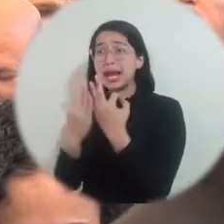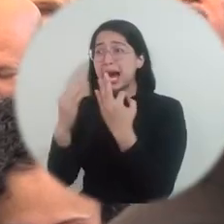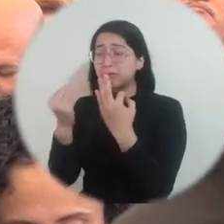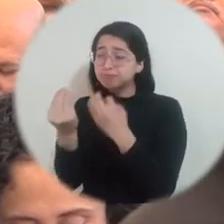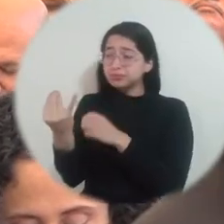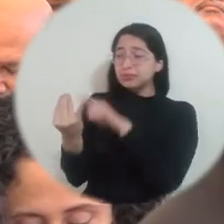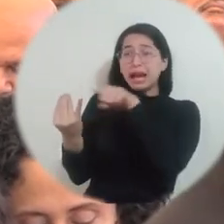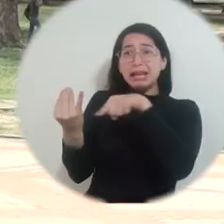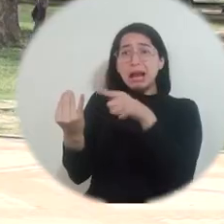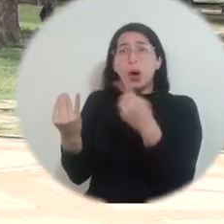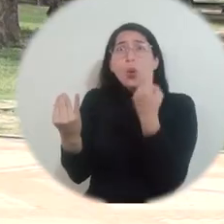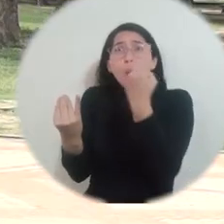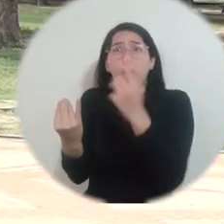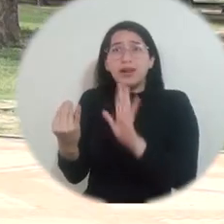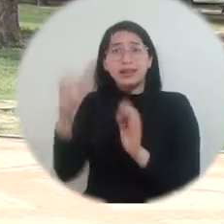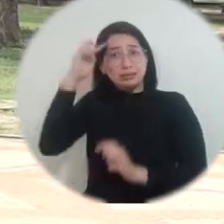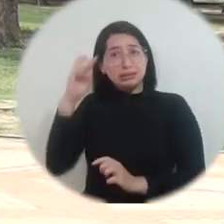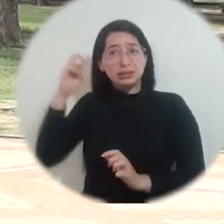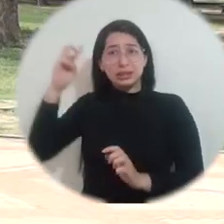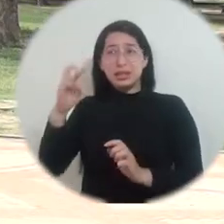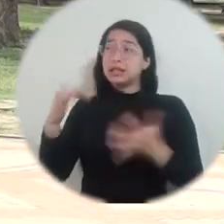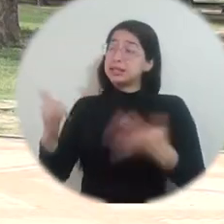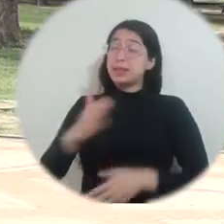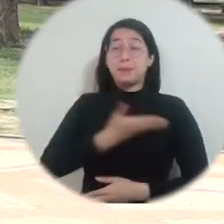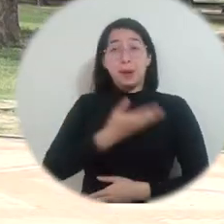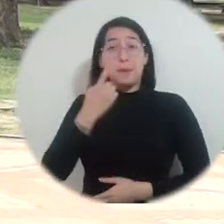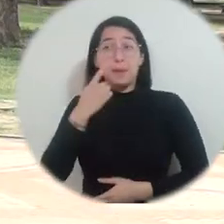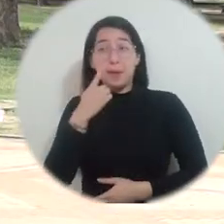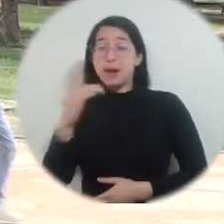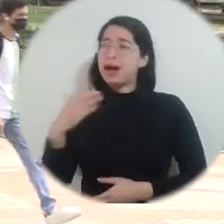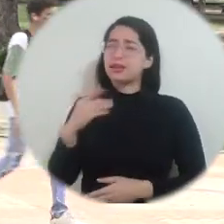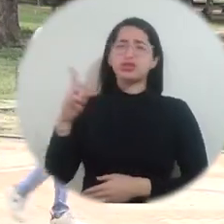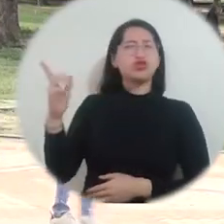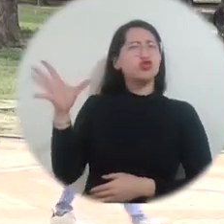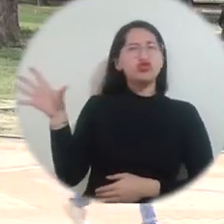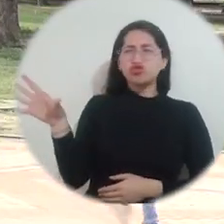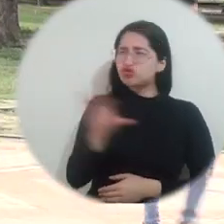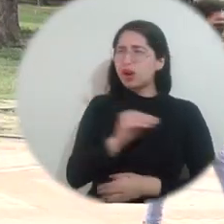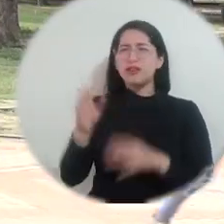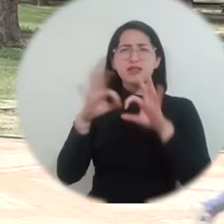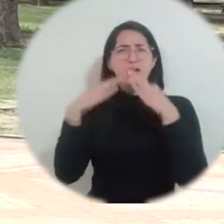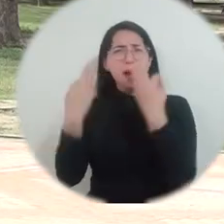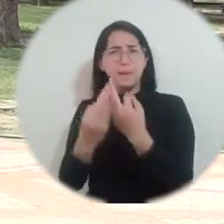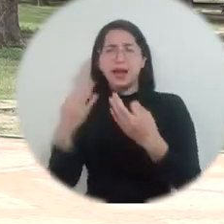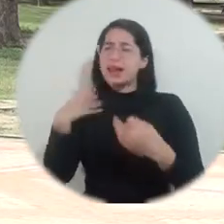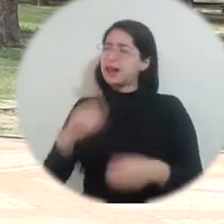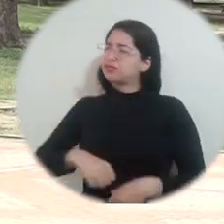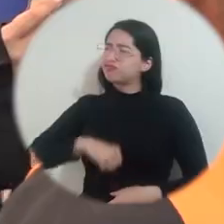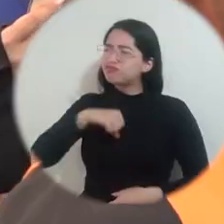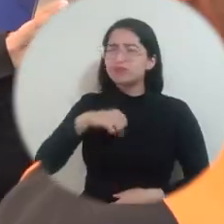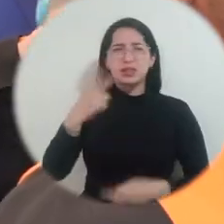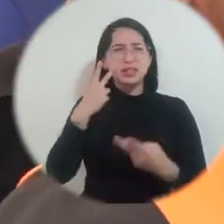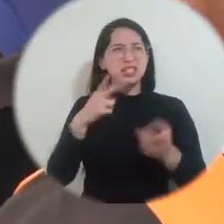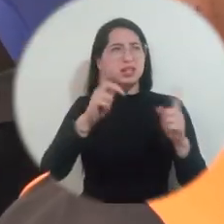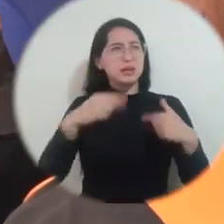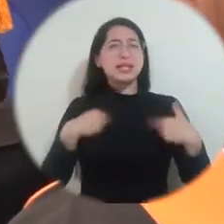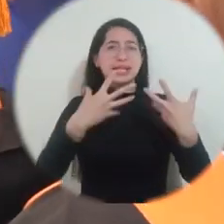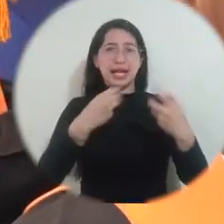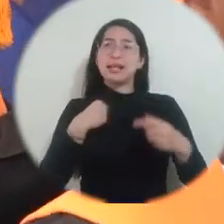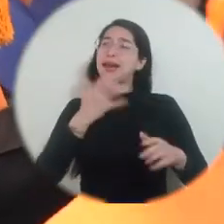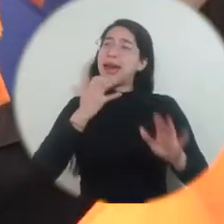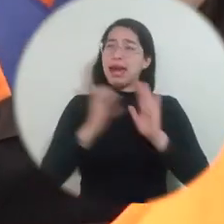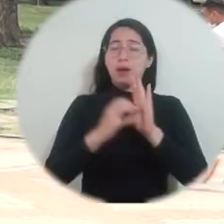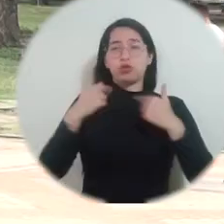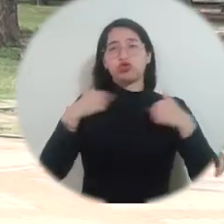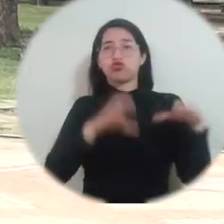de toda su familia. Bueno, mis papás están completamente orgullosos de mi graduación en mi familia a nivel general. Me ven como un ejemplo a